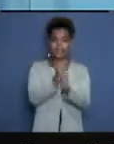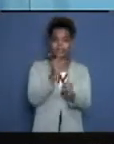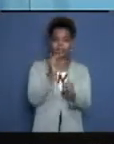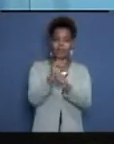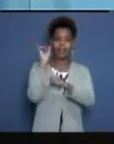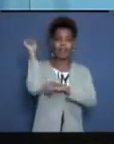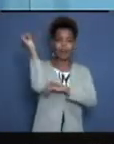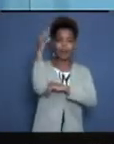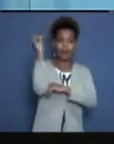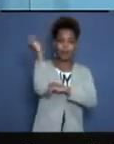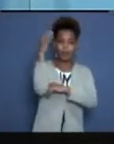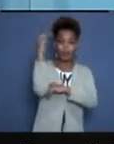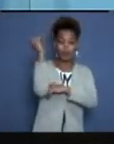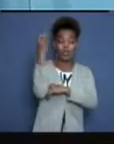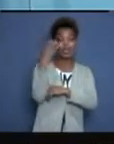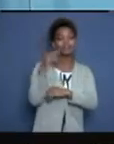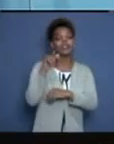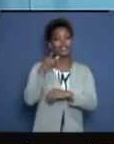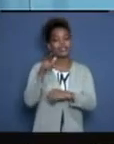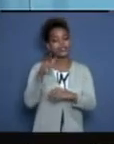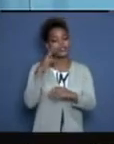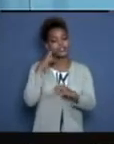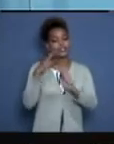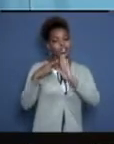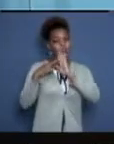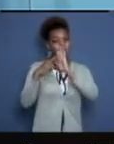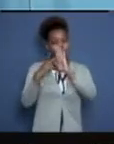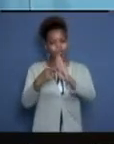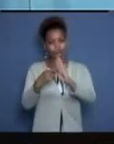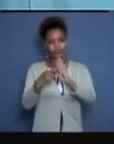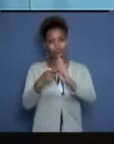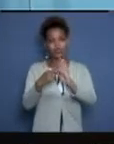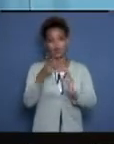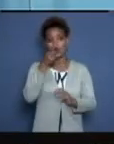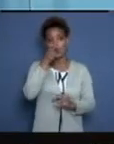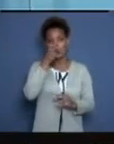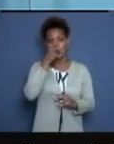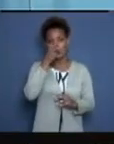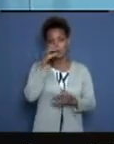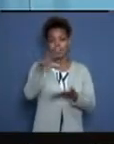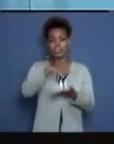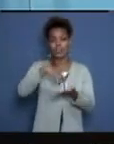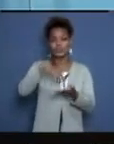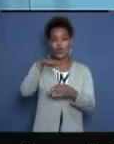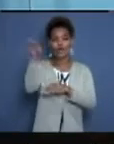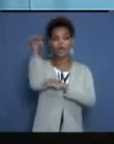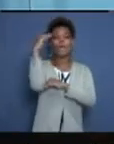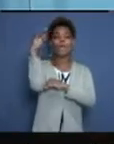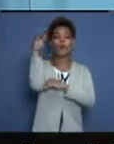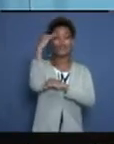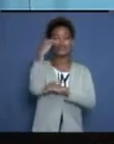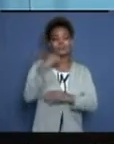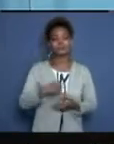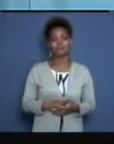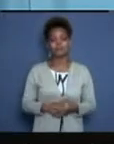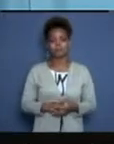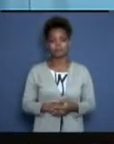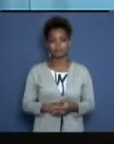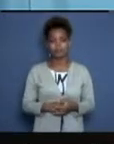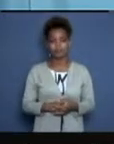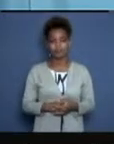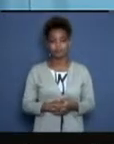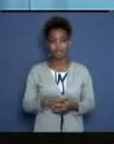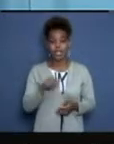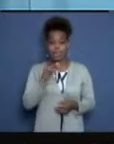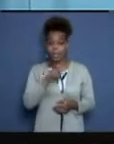profesionalidad. Llegue a ellos el reconocimiento. Miguel Capote, desde Pedro Díaz Cuello, nos envía este mensaje. Estos